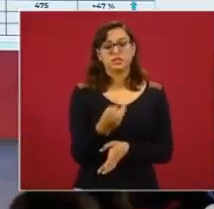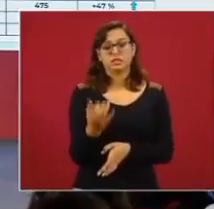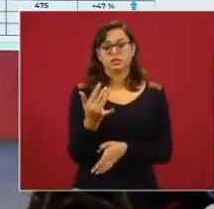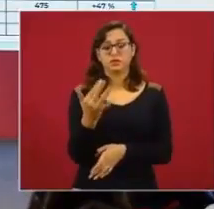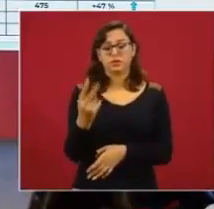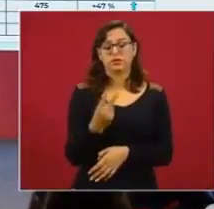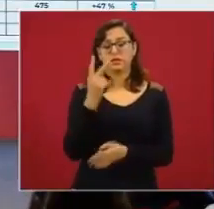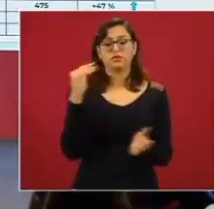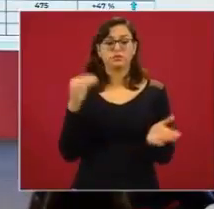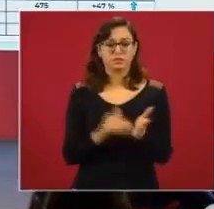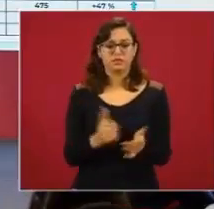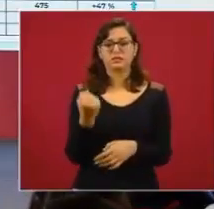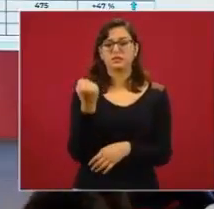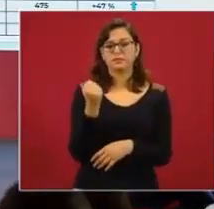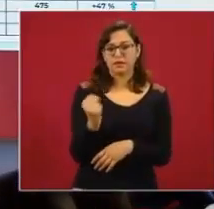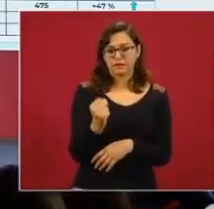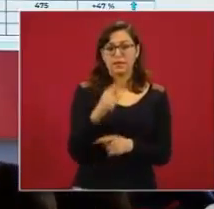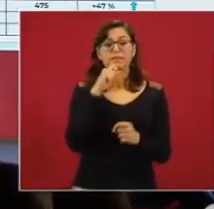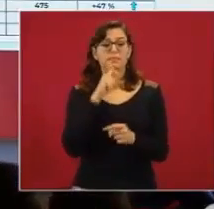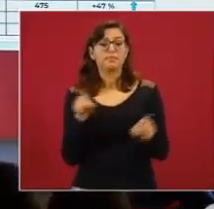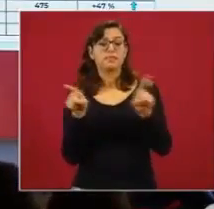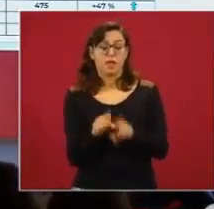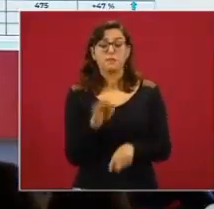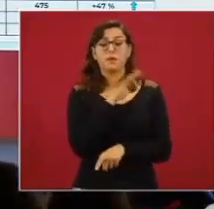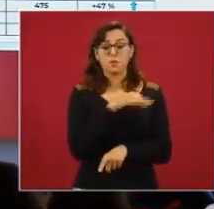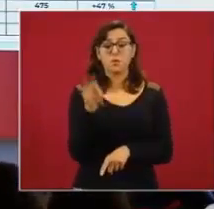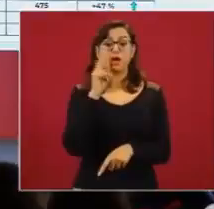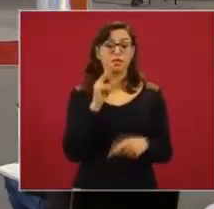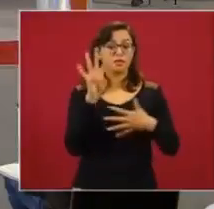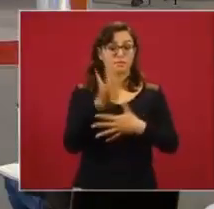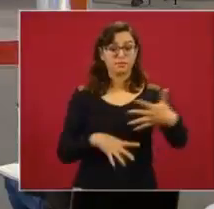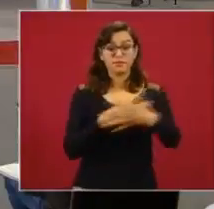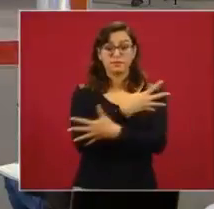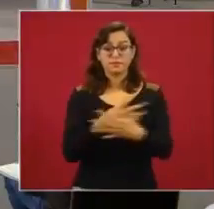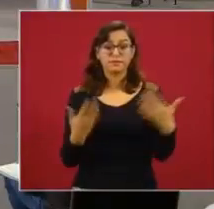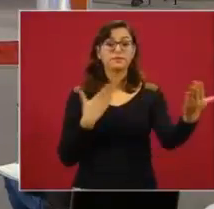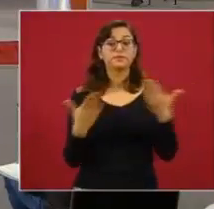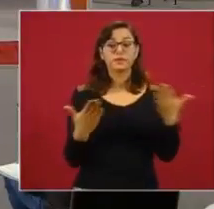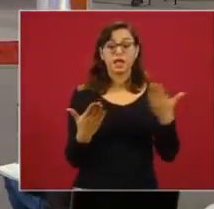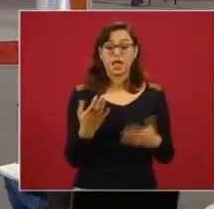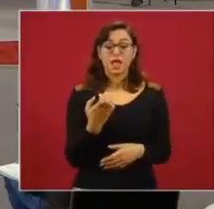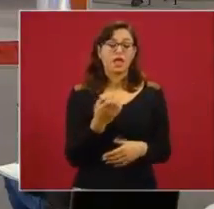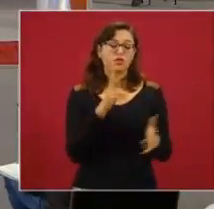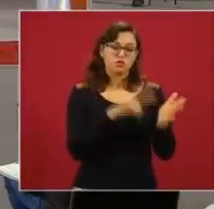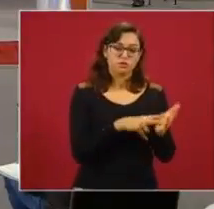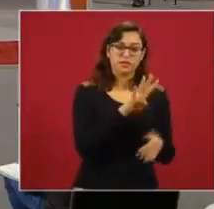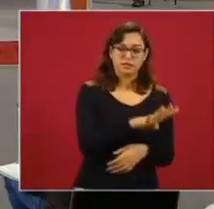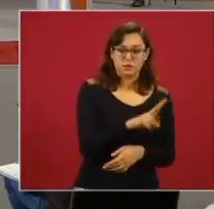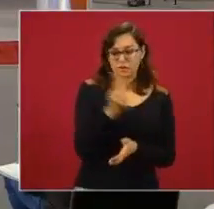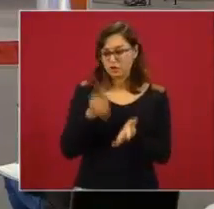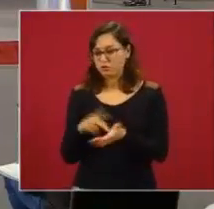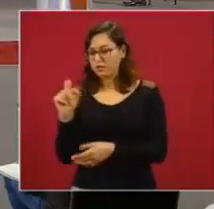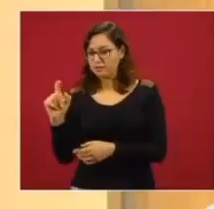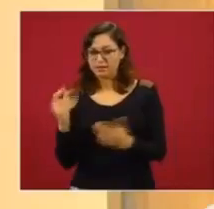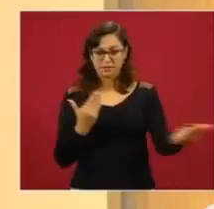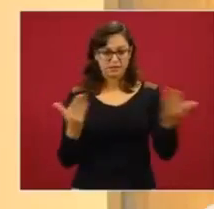en septiembre. Aquí están, y de igual manera, la comparación de enero a septiembre, de 19 con el 20, en